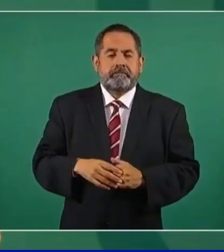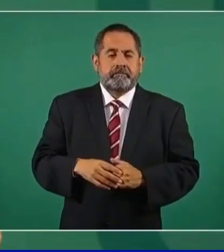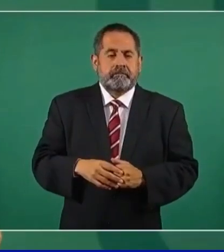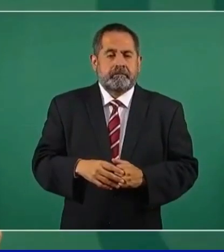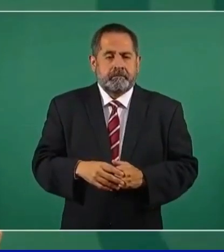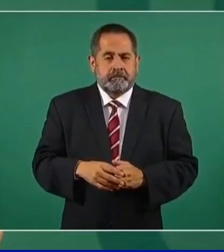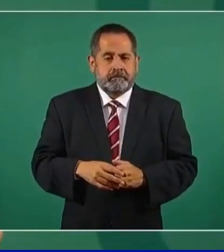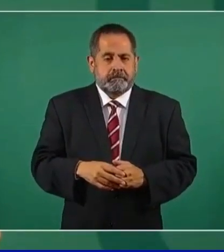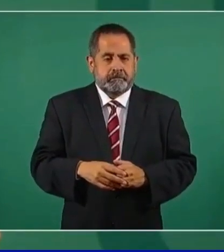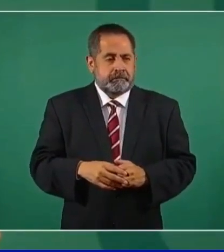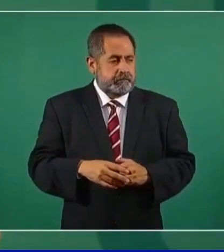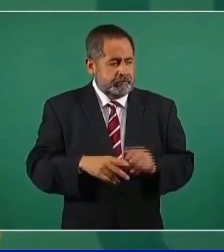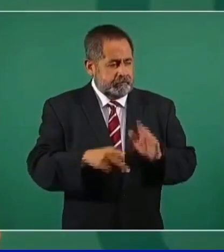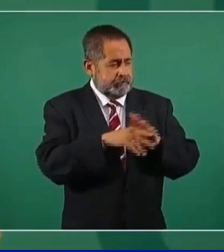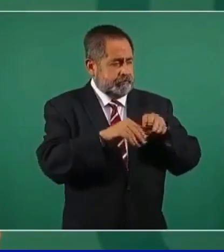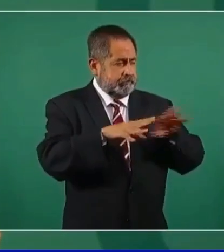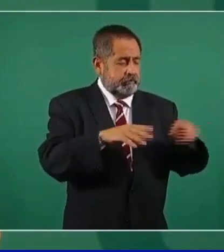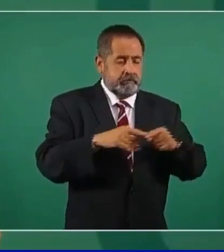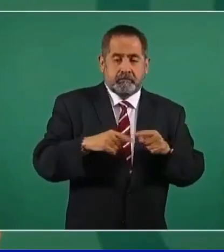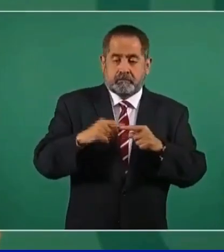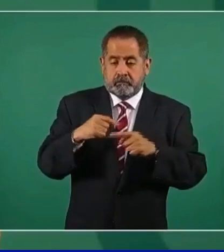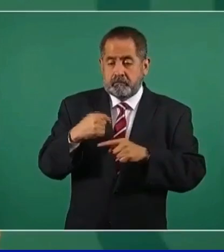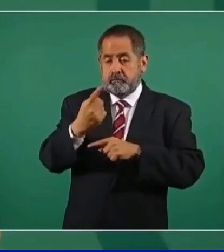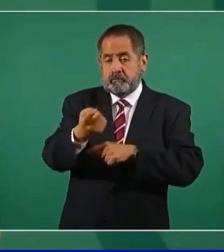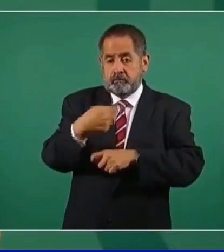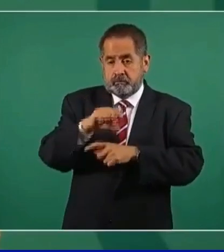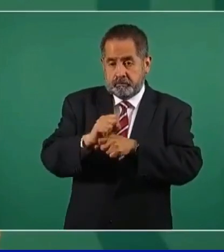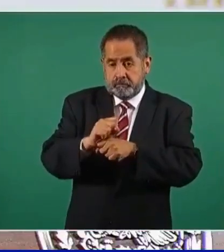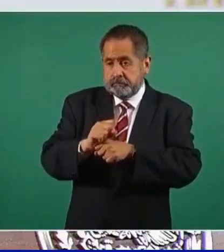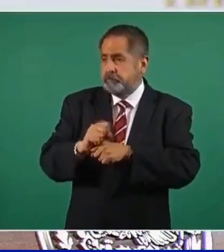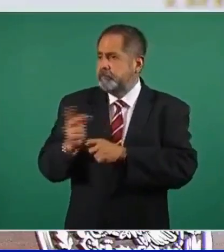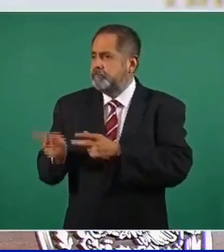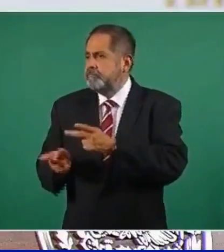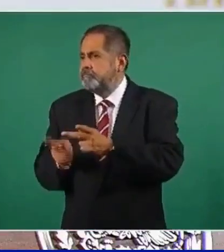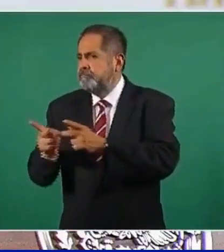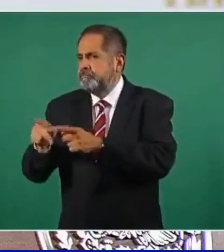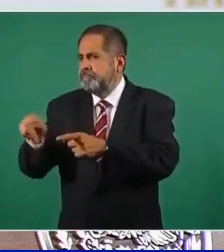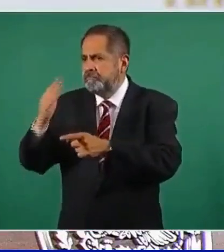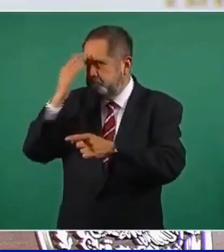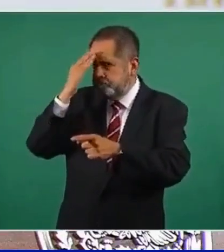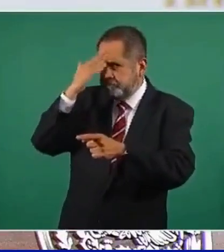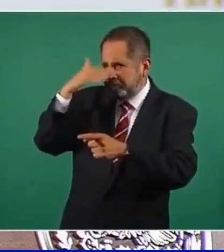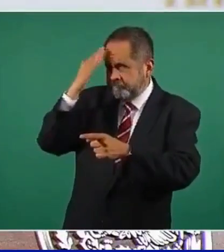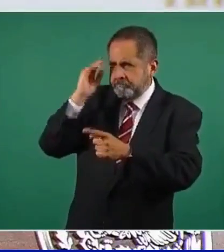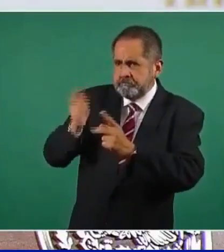y se hace una encuesta a la semana y se le pregunta a la gente